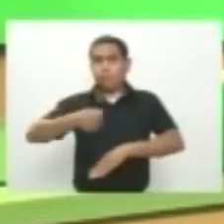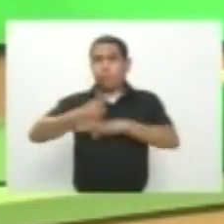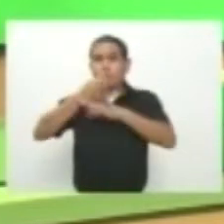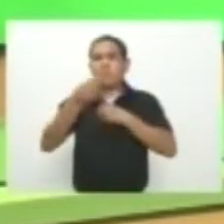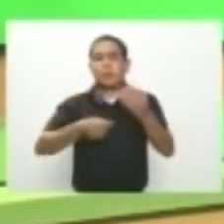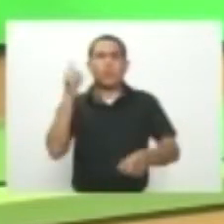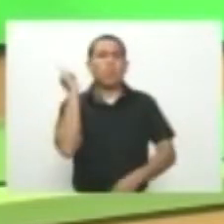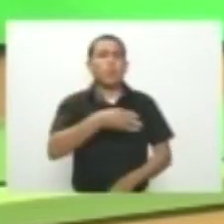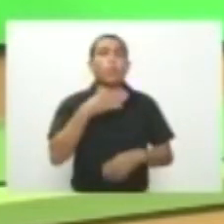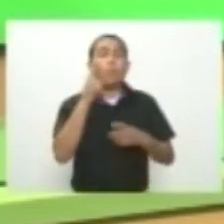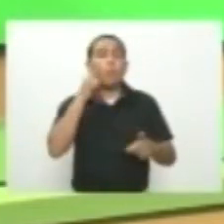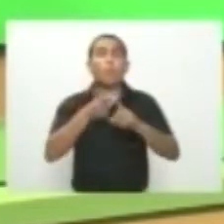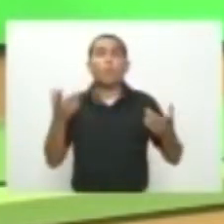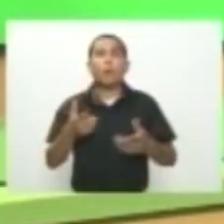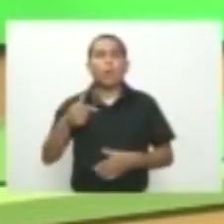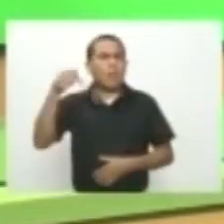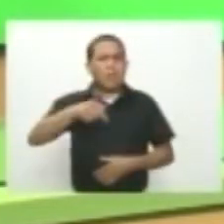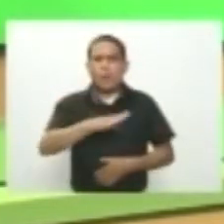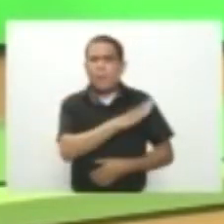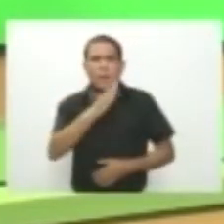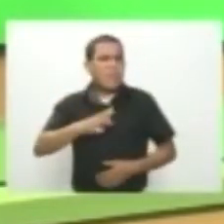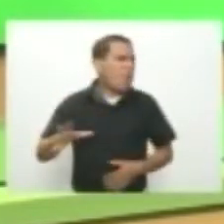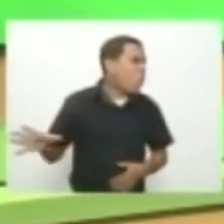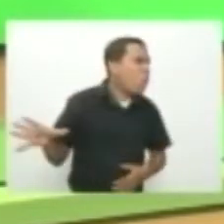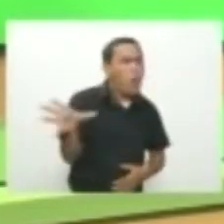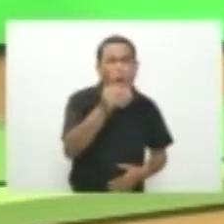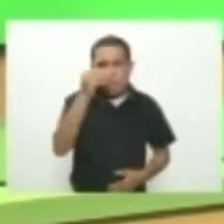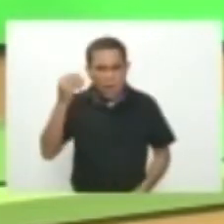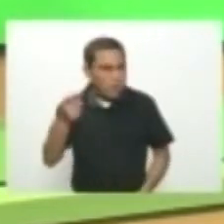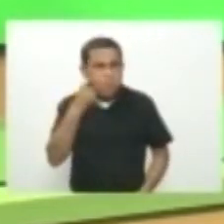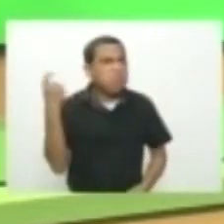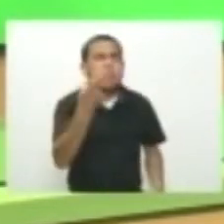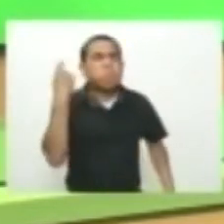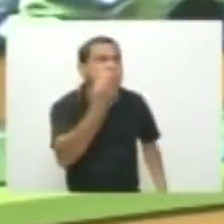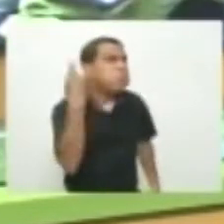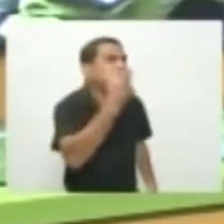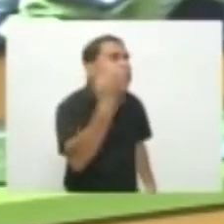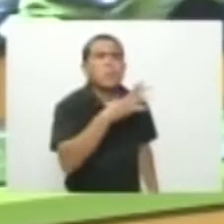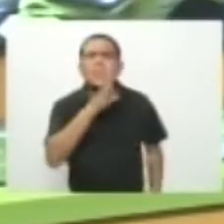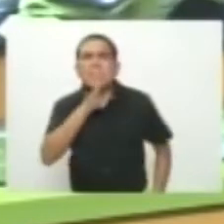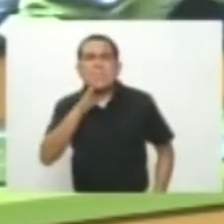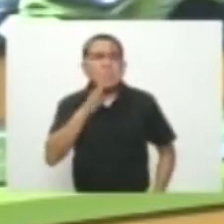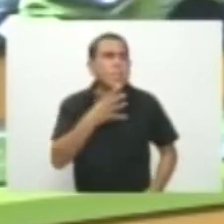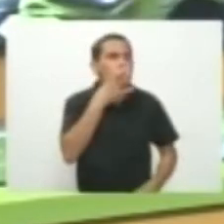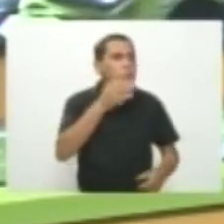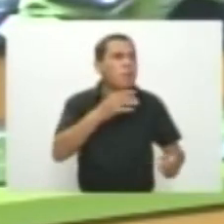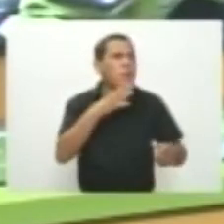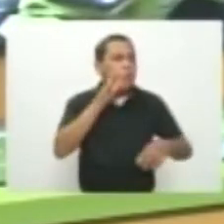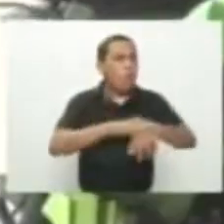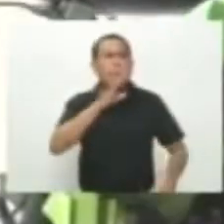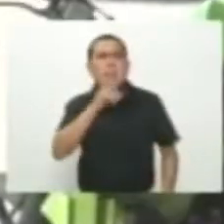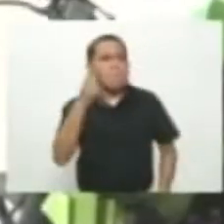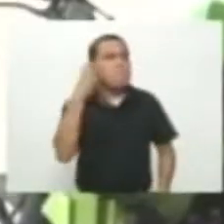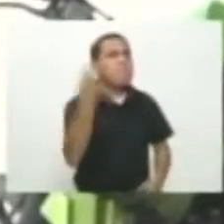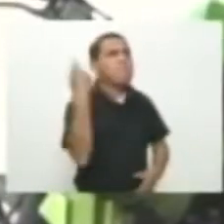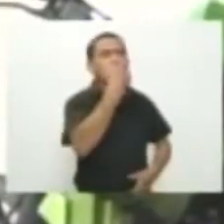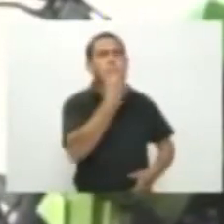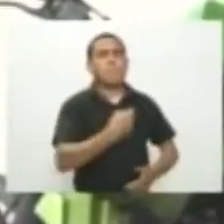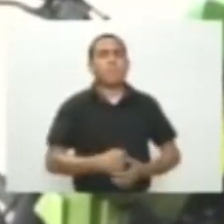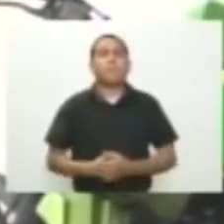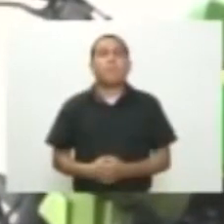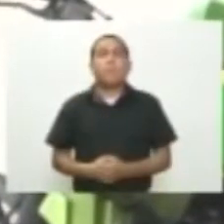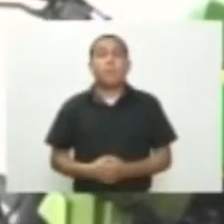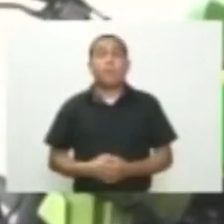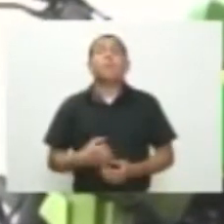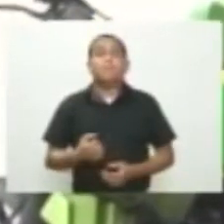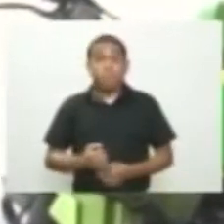fue revolcar la ciudad de Barranquilla para dar con los responsables del asesinato de este joven Revolcar la ciudad